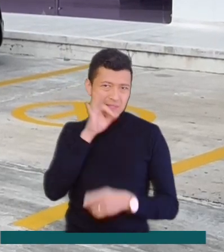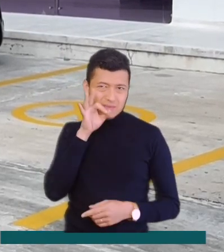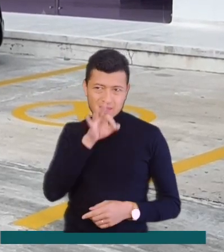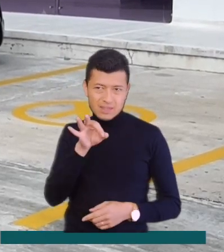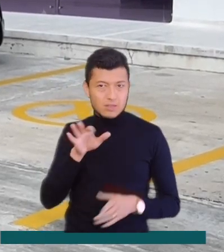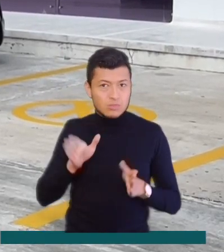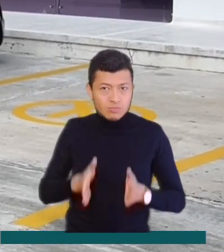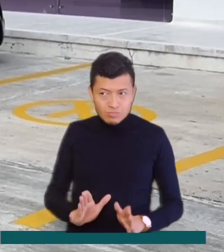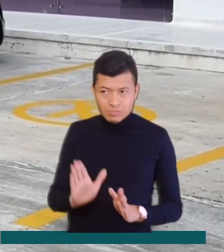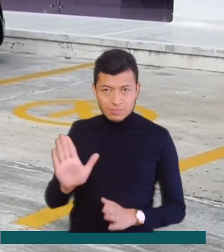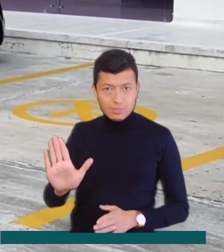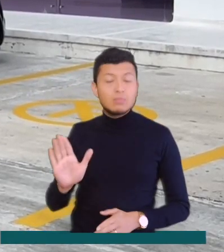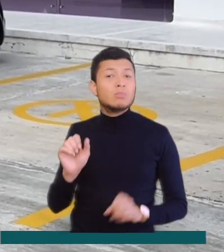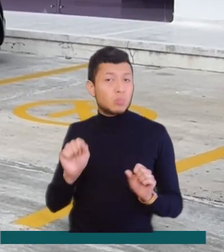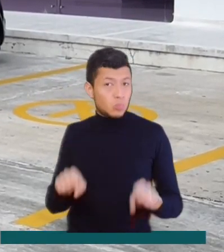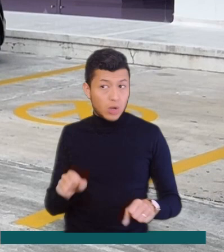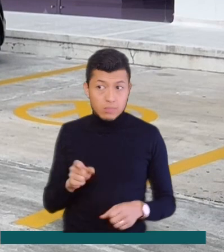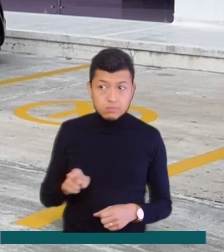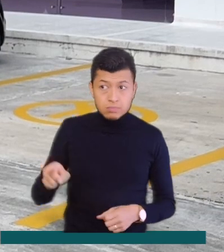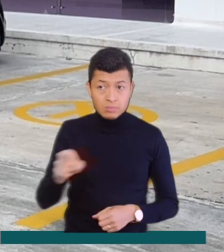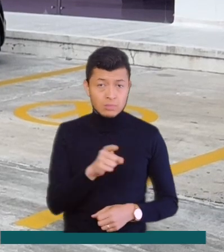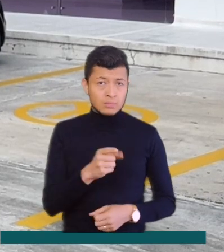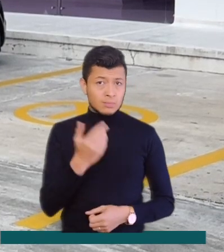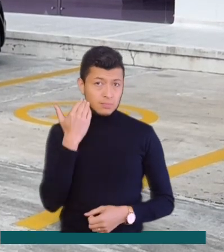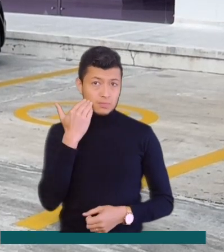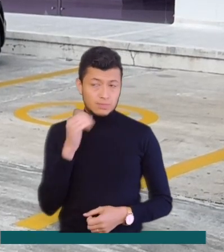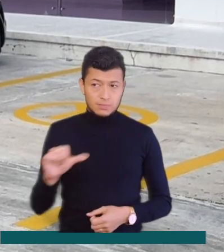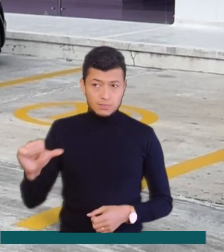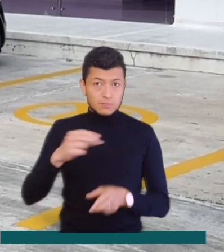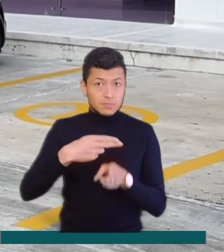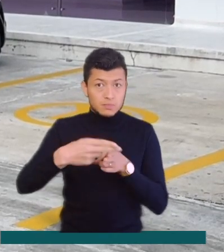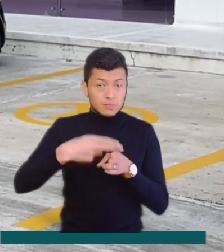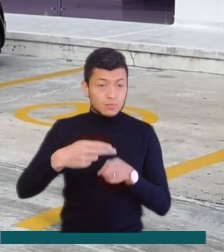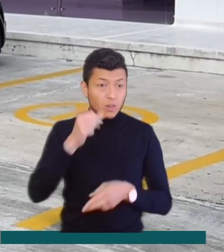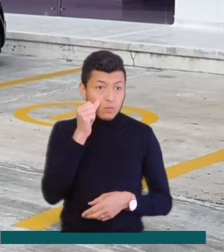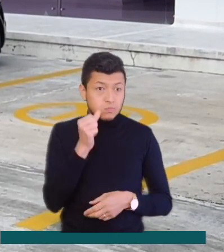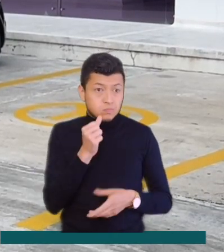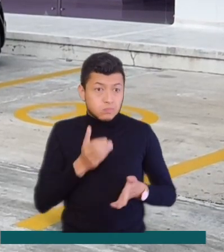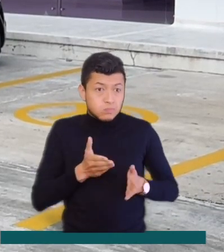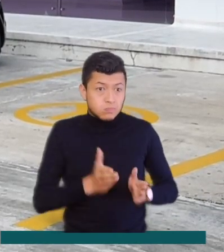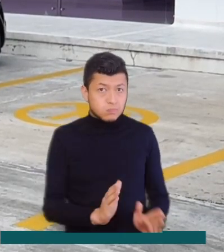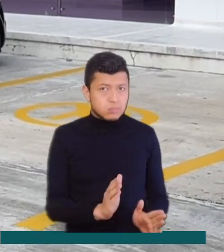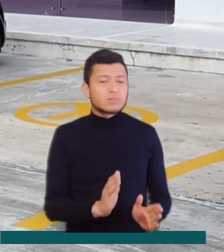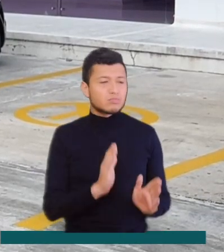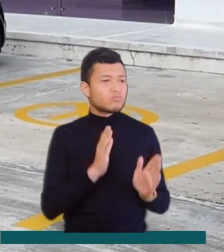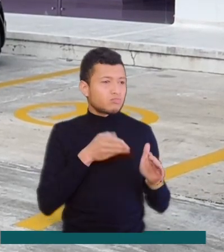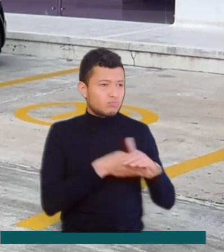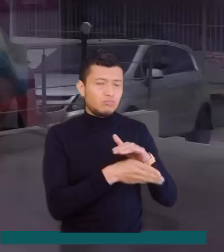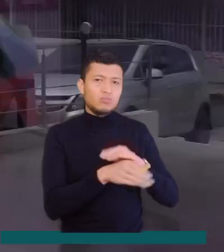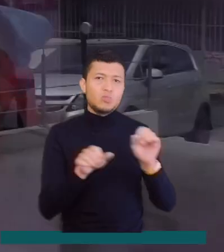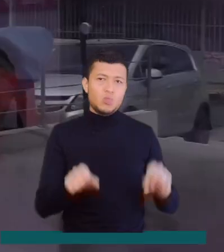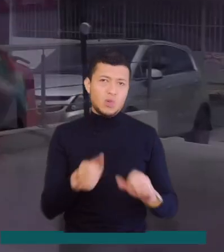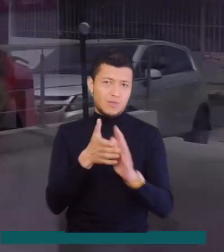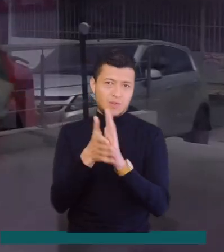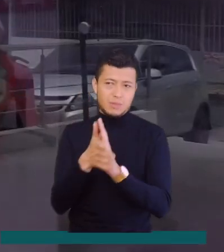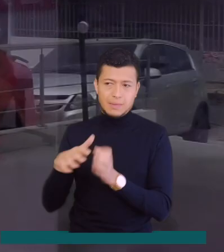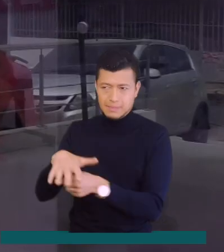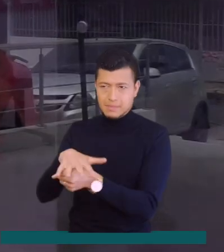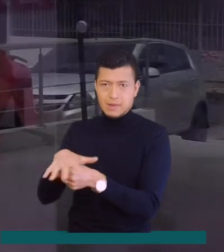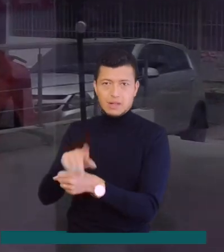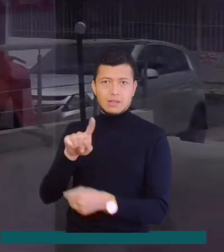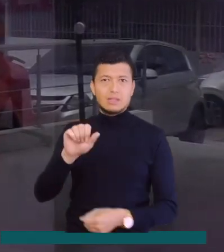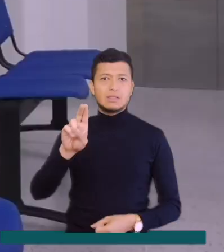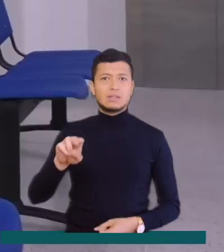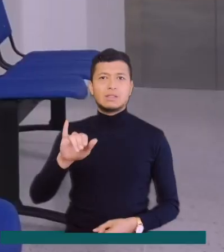Villavicencio, al que podrán acceder cientos de mamitas que estén próximas a tener sus bebés. Los detalles en el siguiente informe. En el barrio San